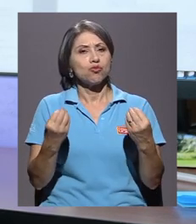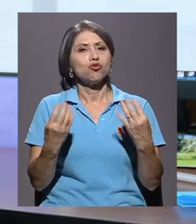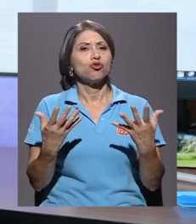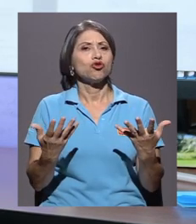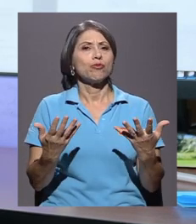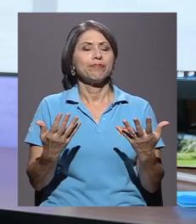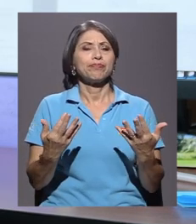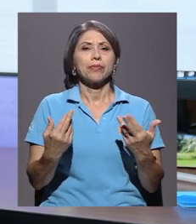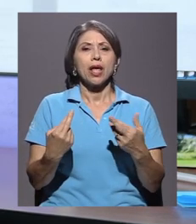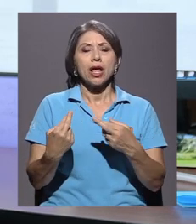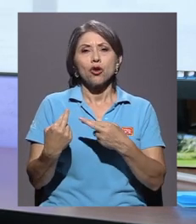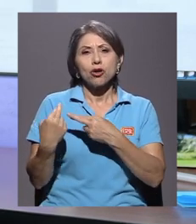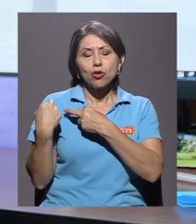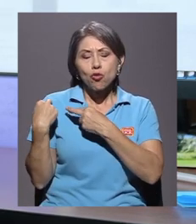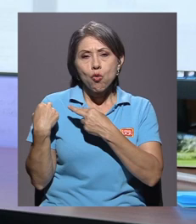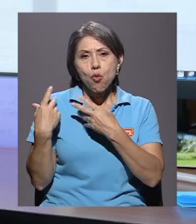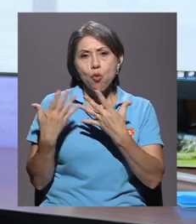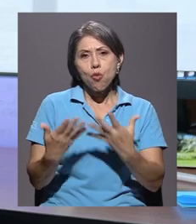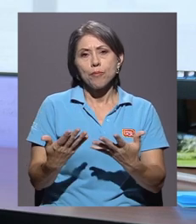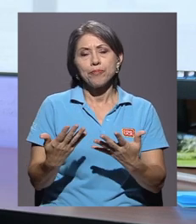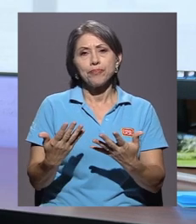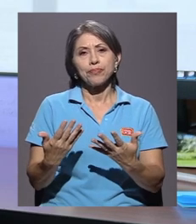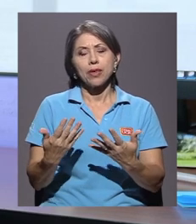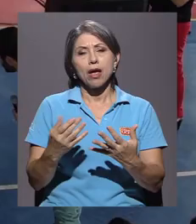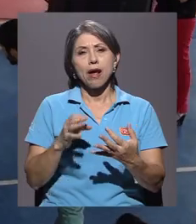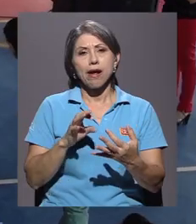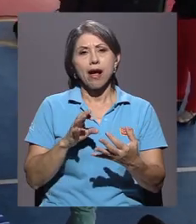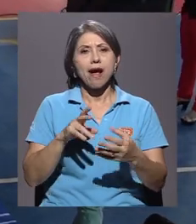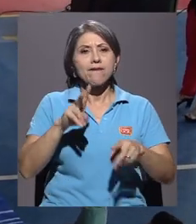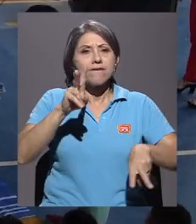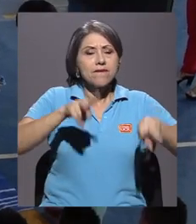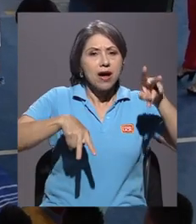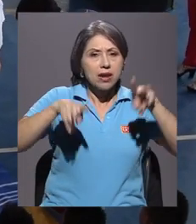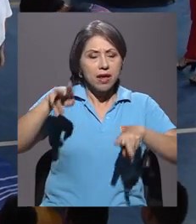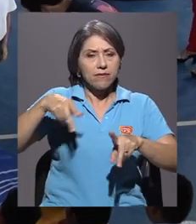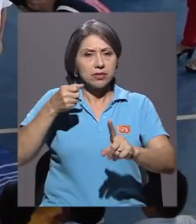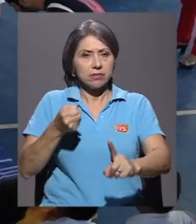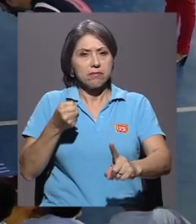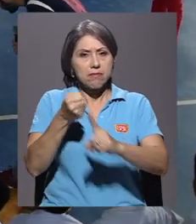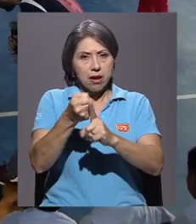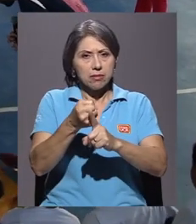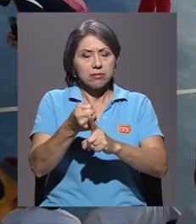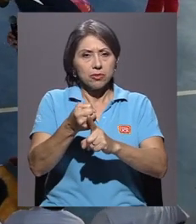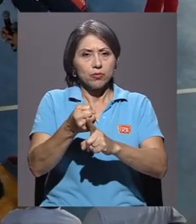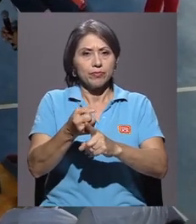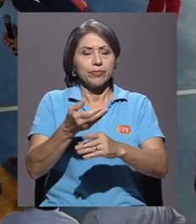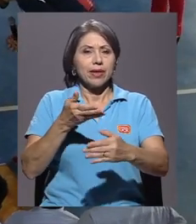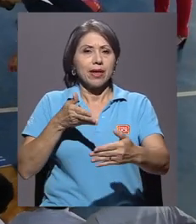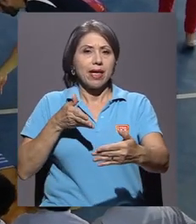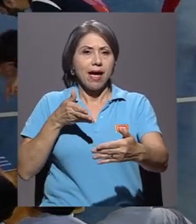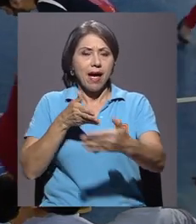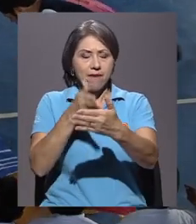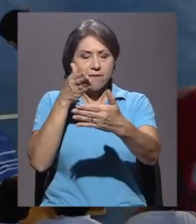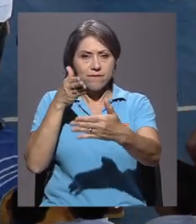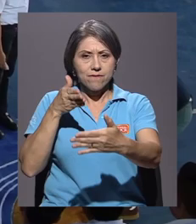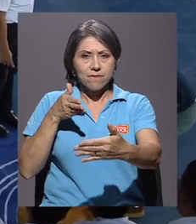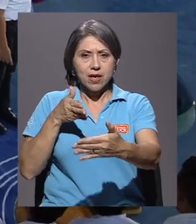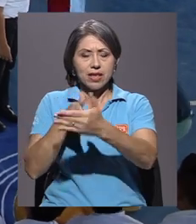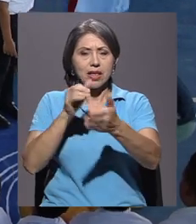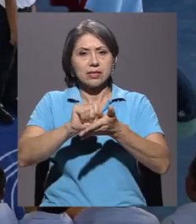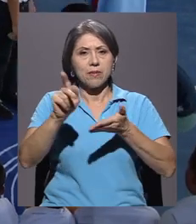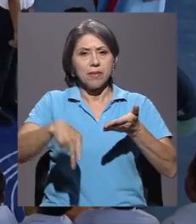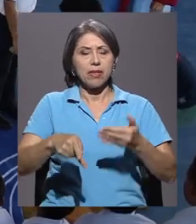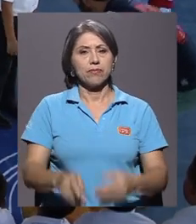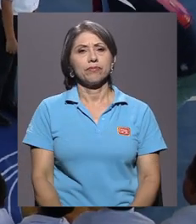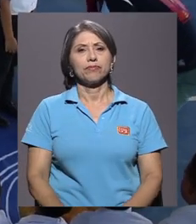en lo que corresponde a variables de impacto que afectan San